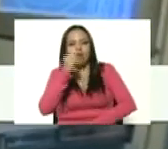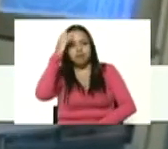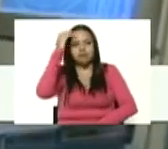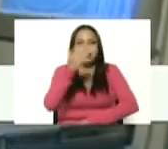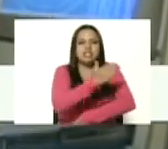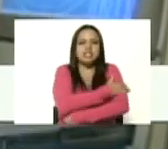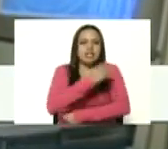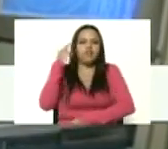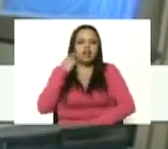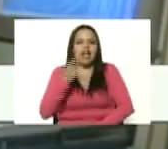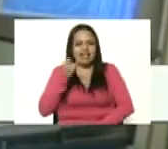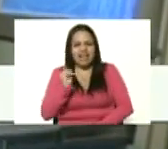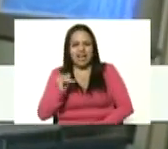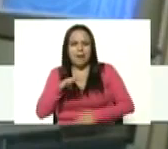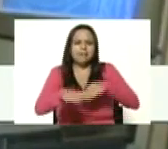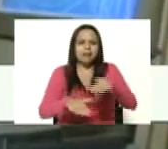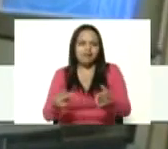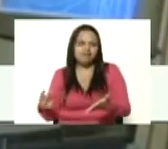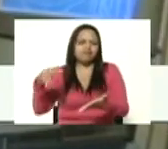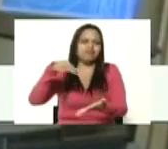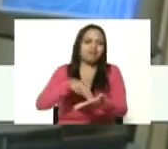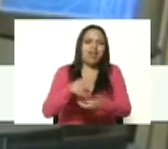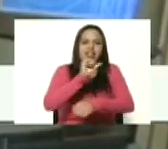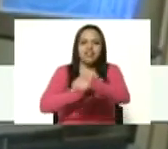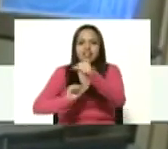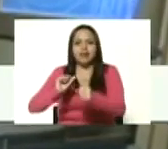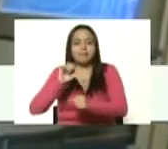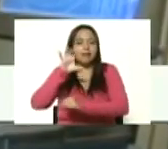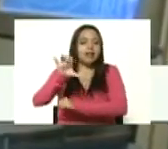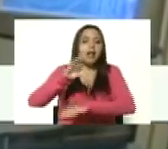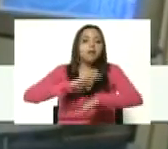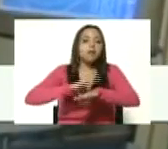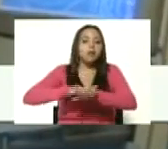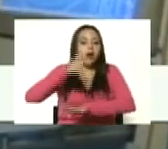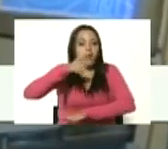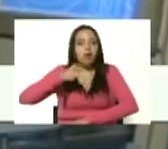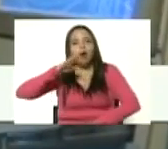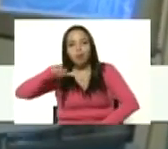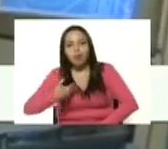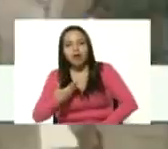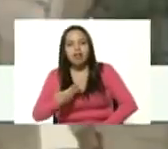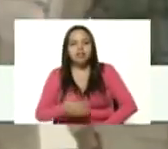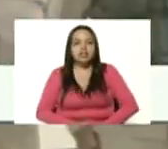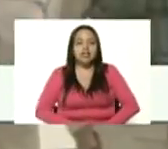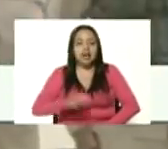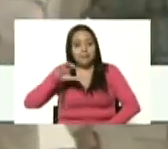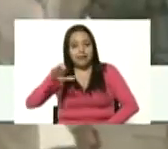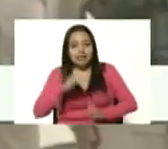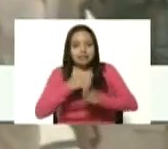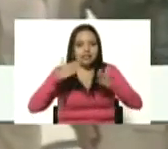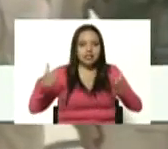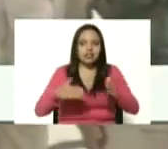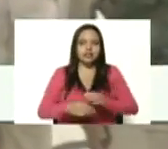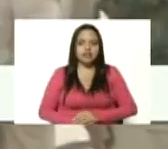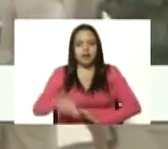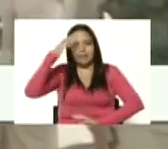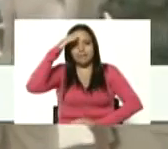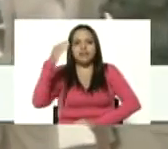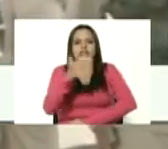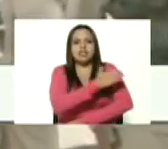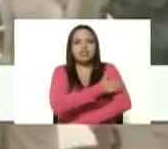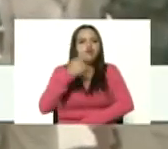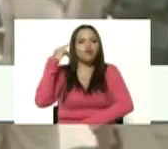en pie de lucha para defender nuestra patria porque donde el pueblo puede la patria se crece milicia bolivariana